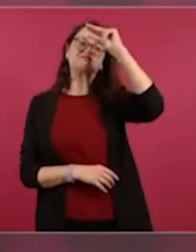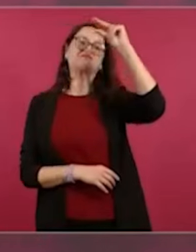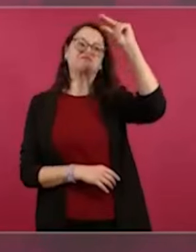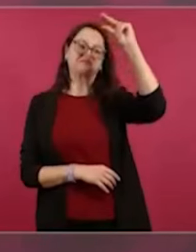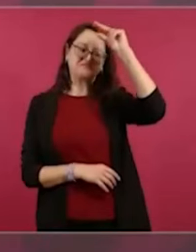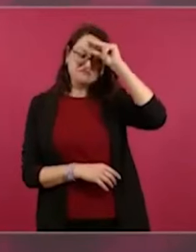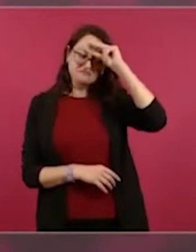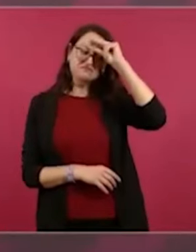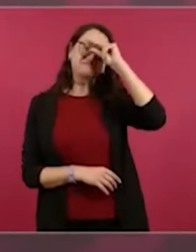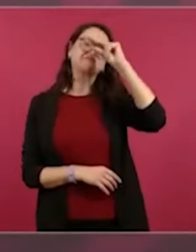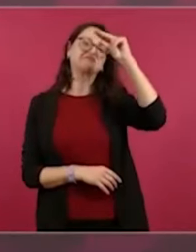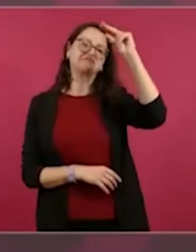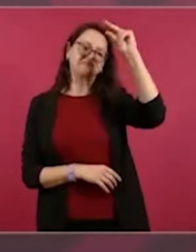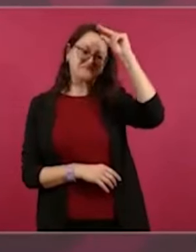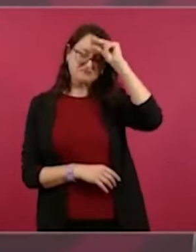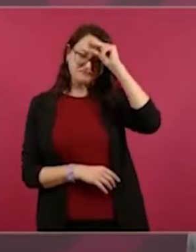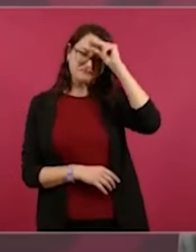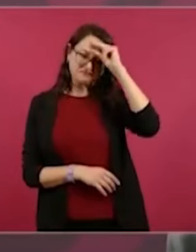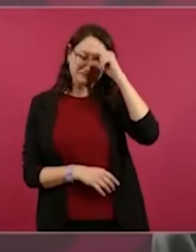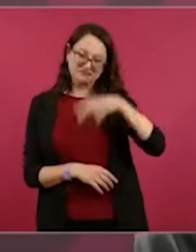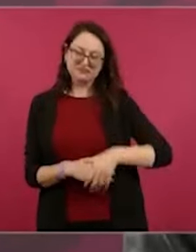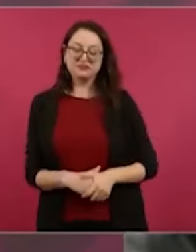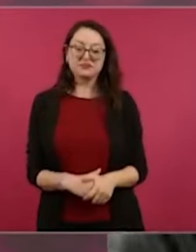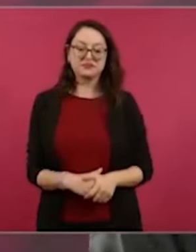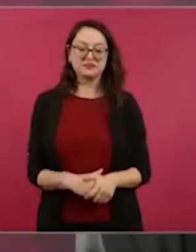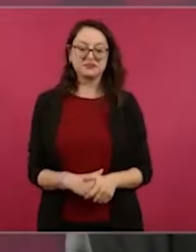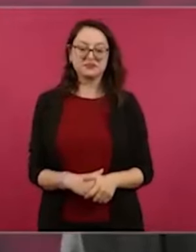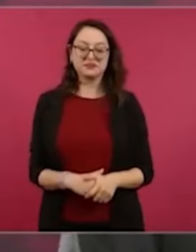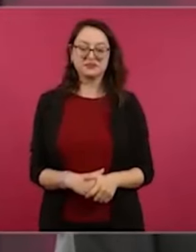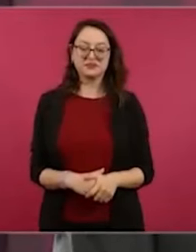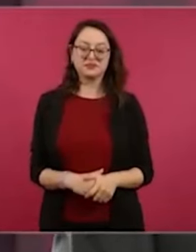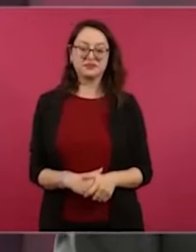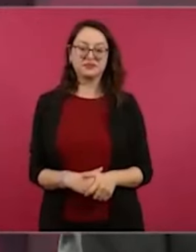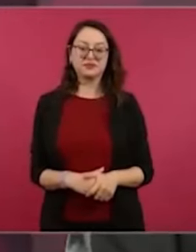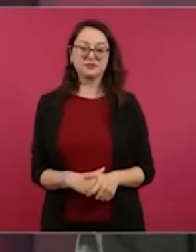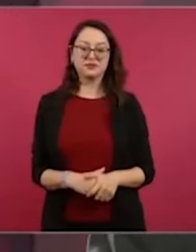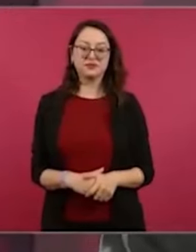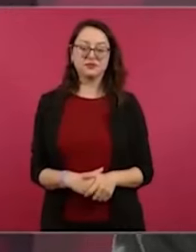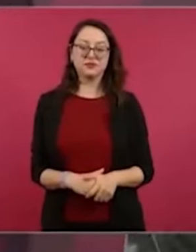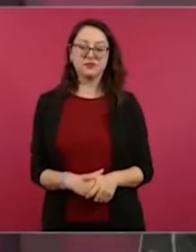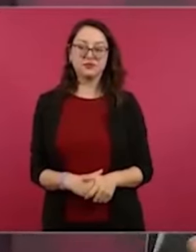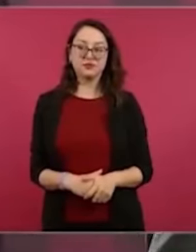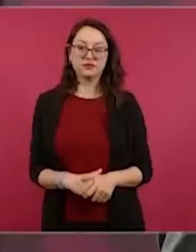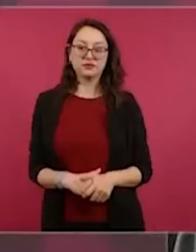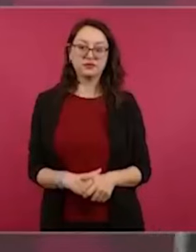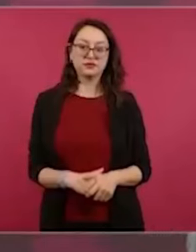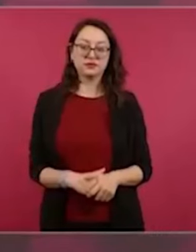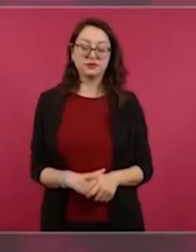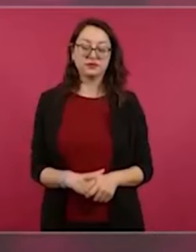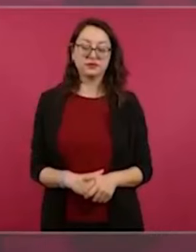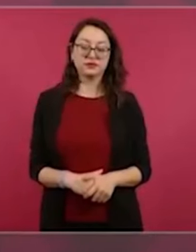tanto por